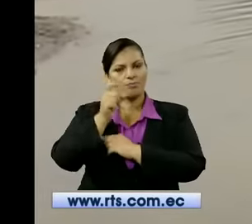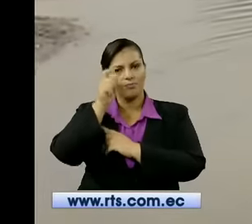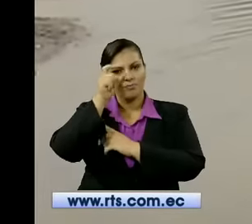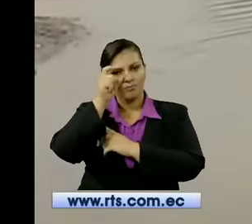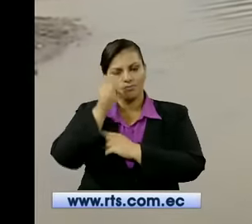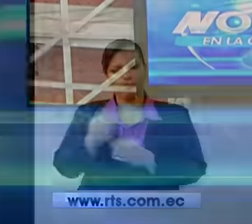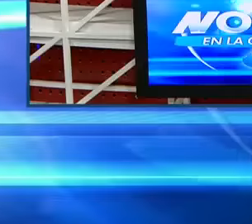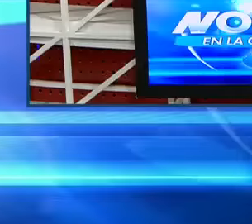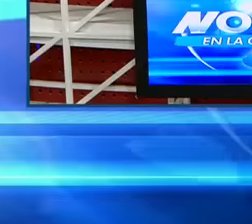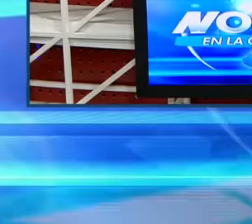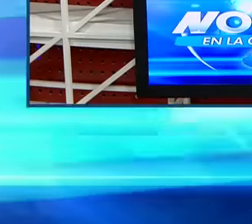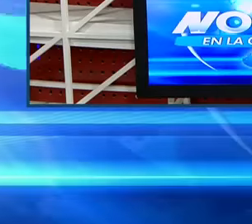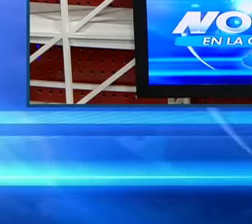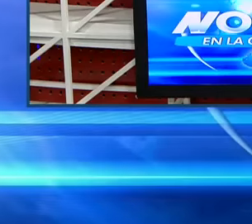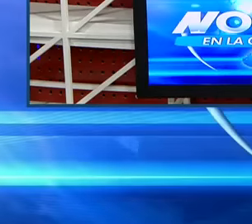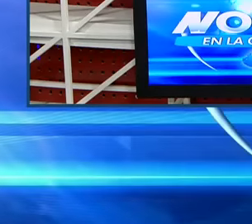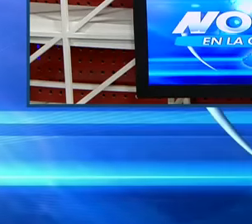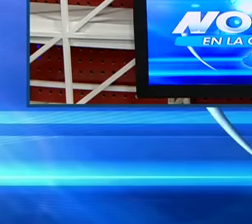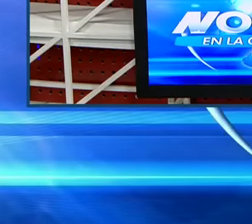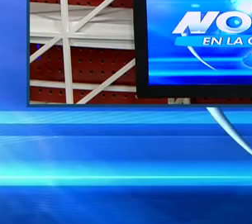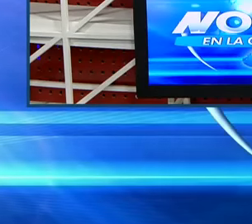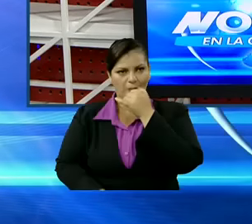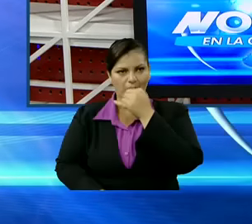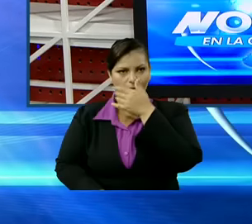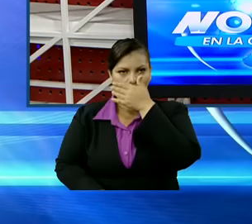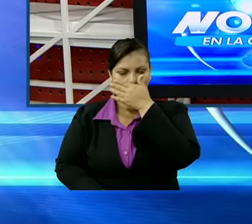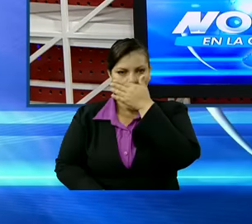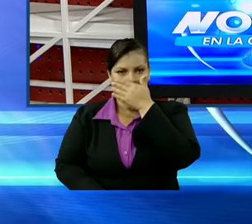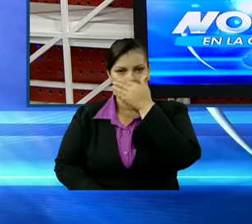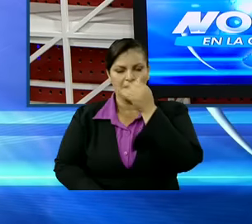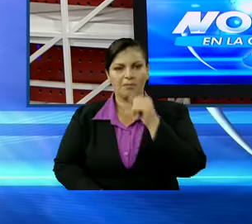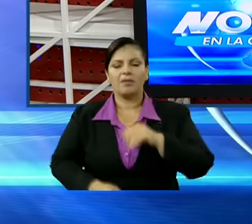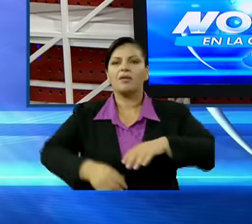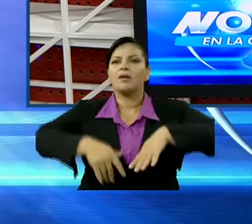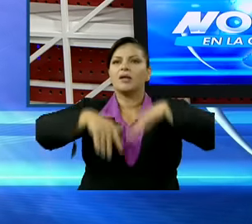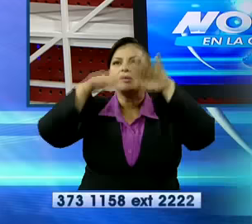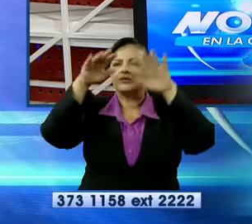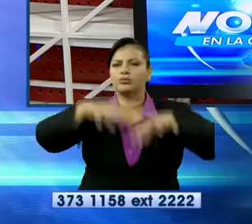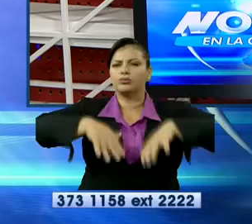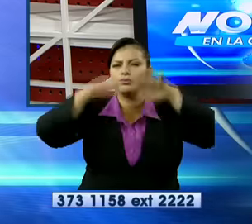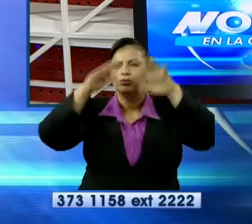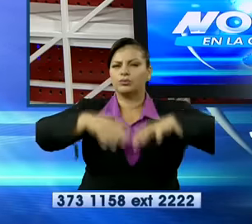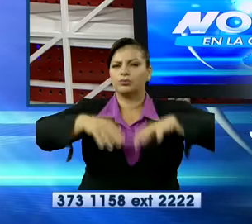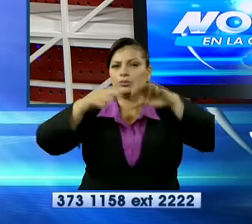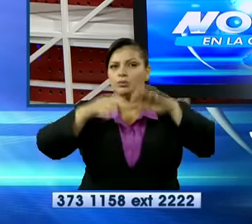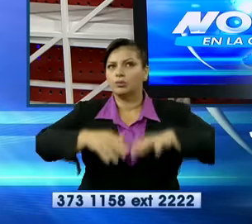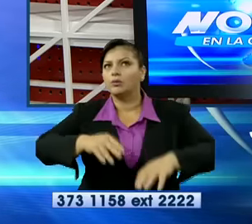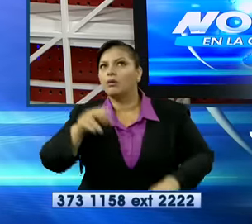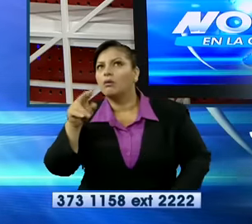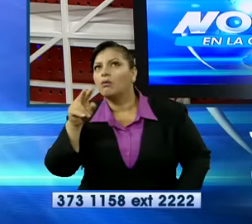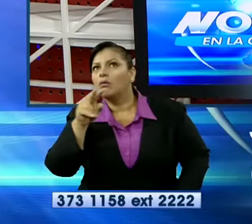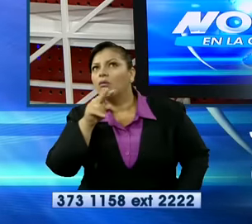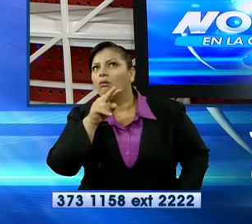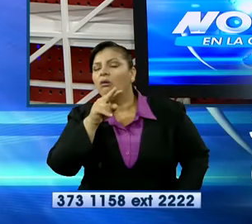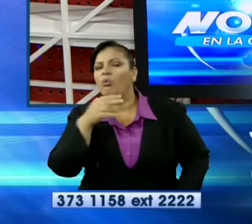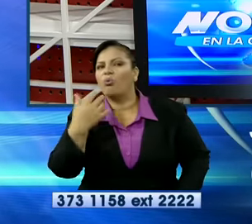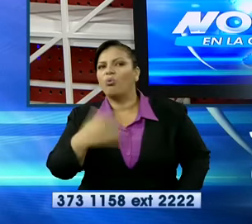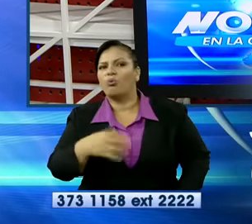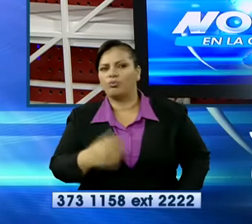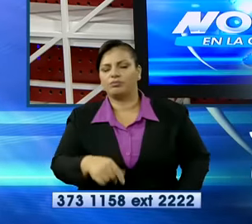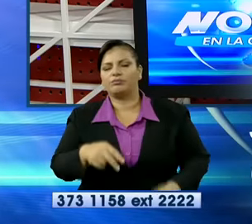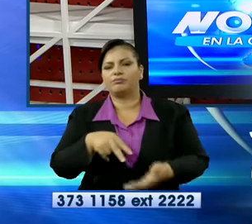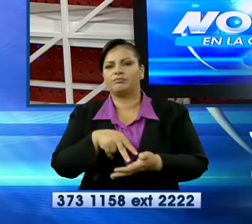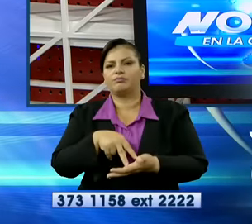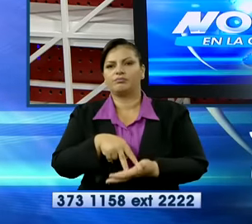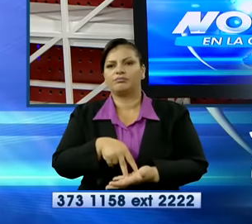mayor información. Nosotros permanecemos acá porque amenaza con llover y queremos observar cómo es este sector cuando cae la lluvia fuerte. Compañeros,